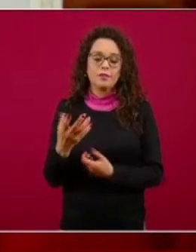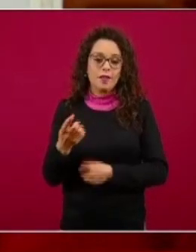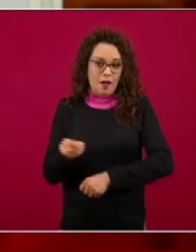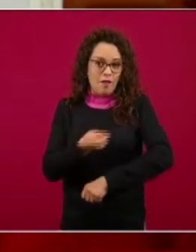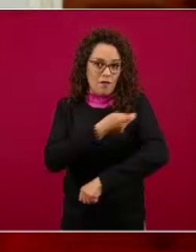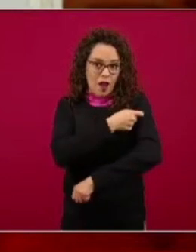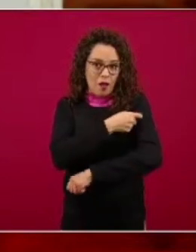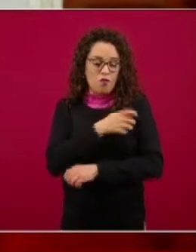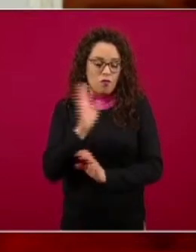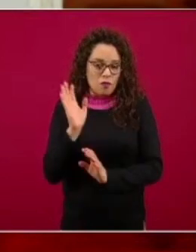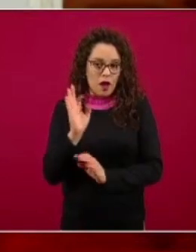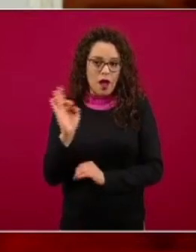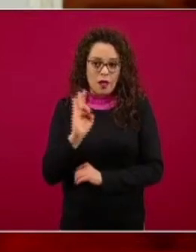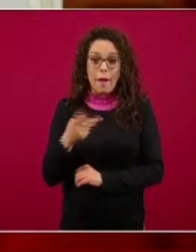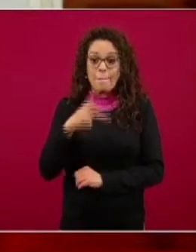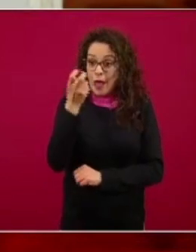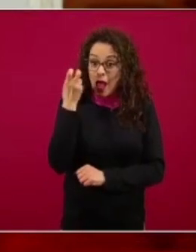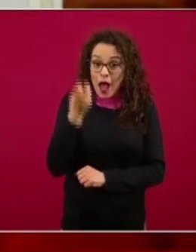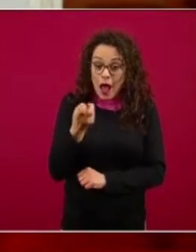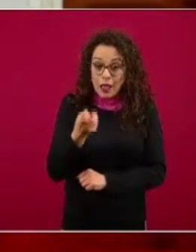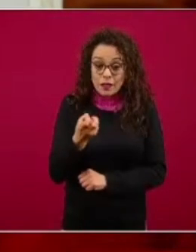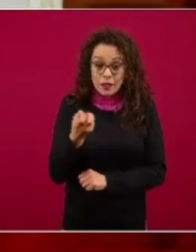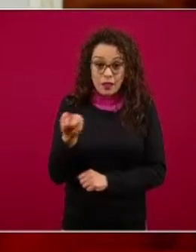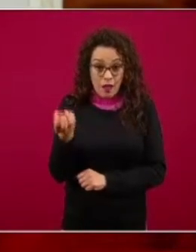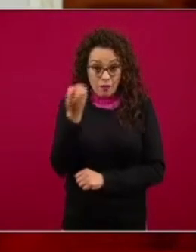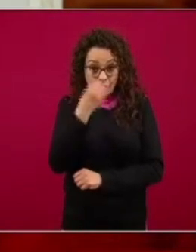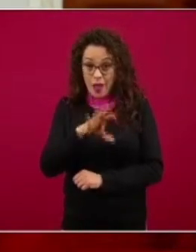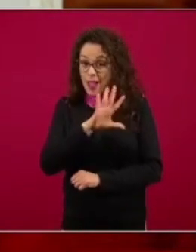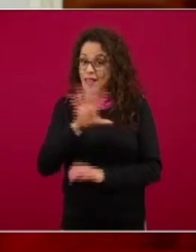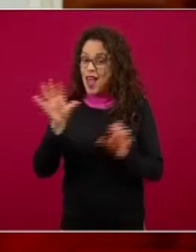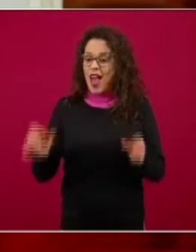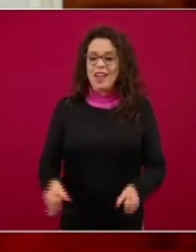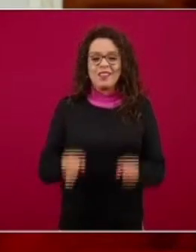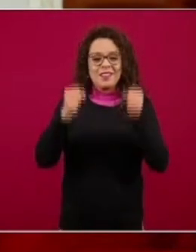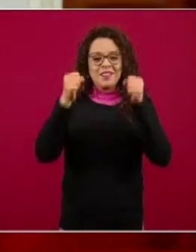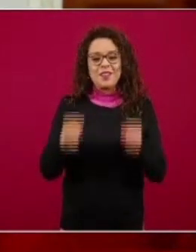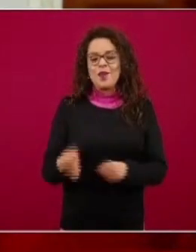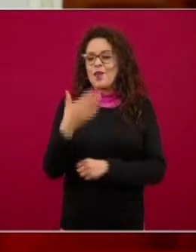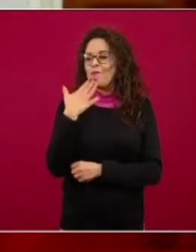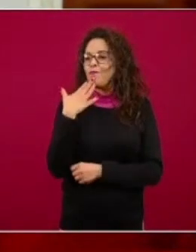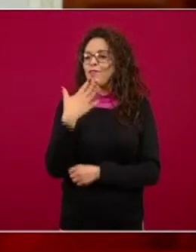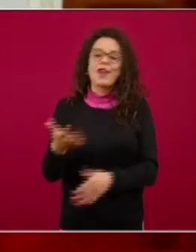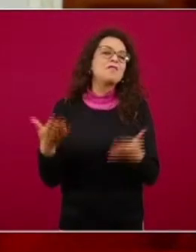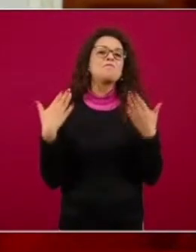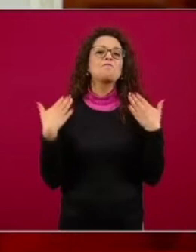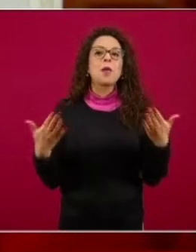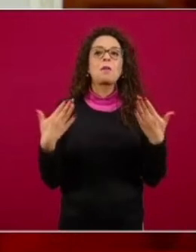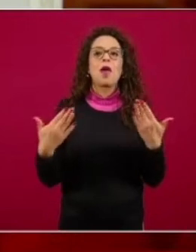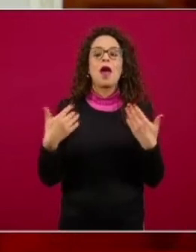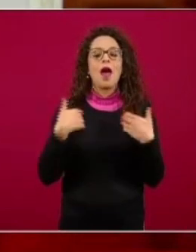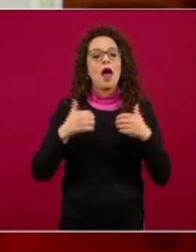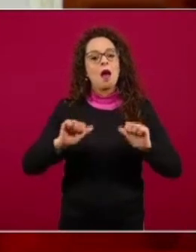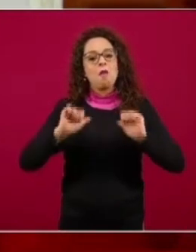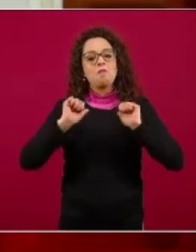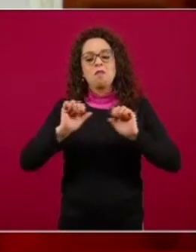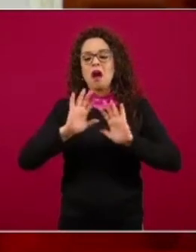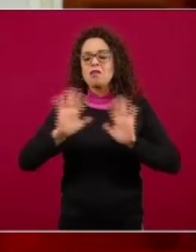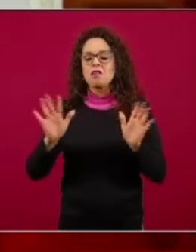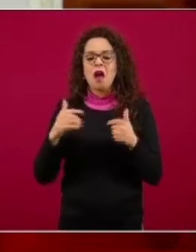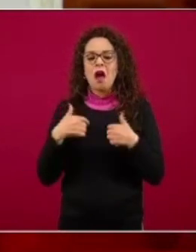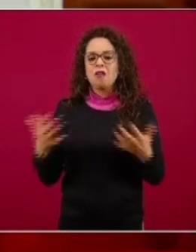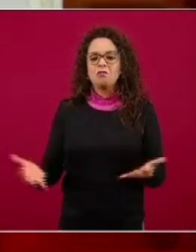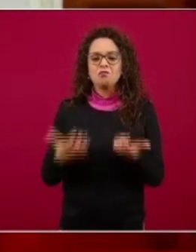eso no es necesariamente una garantía de que no nos podamos infectar aún estando